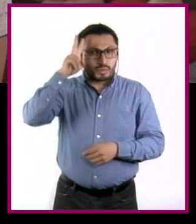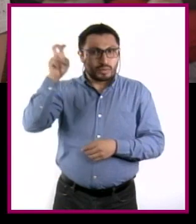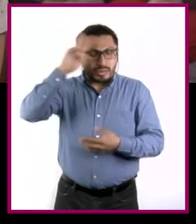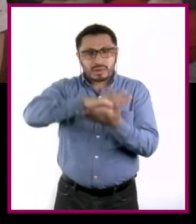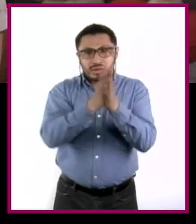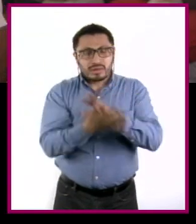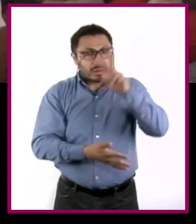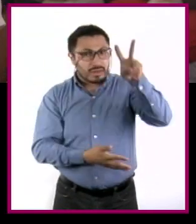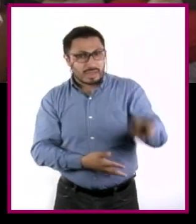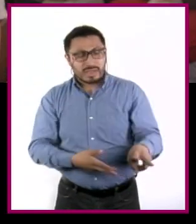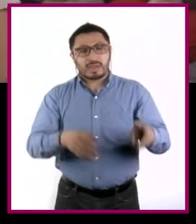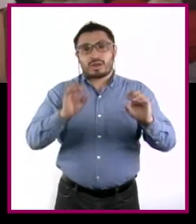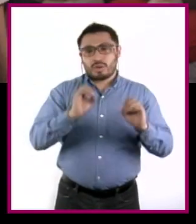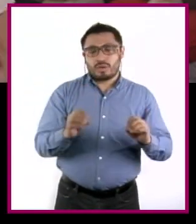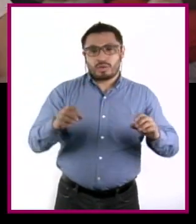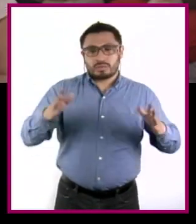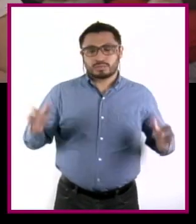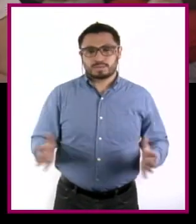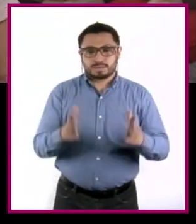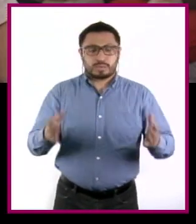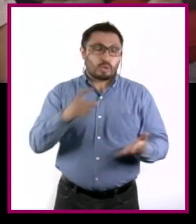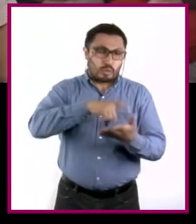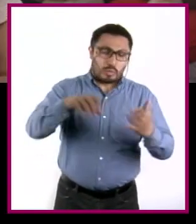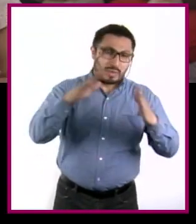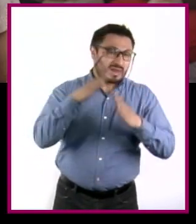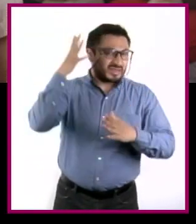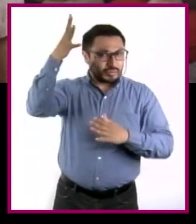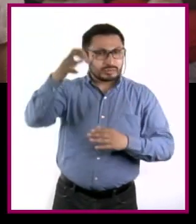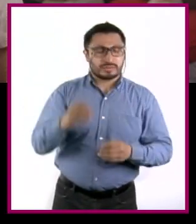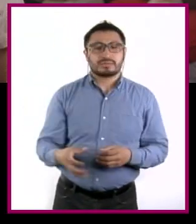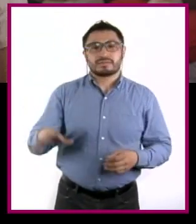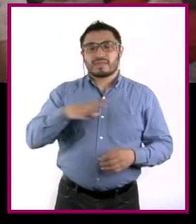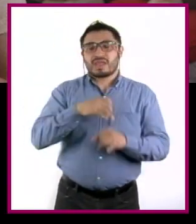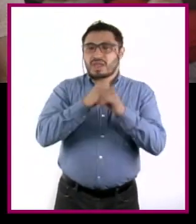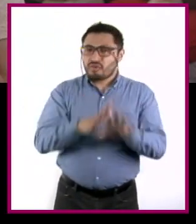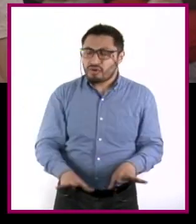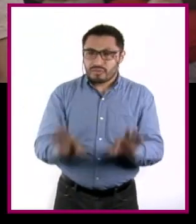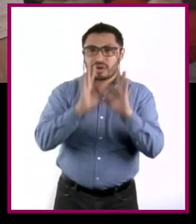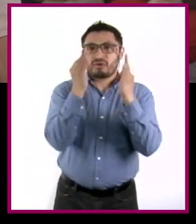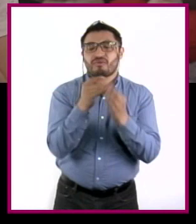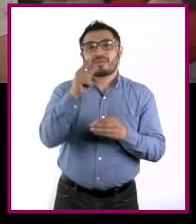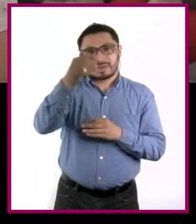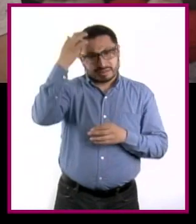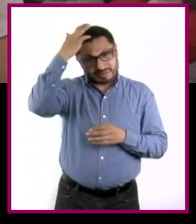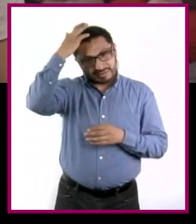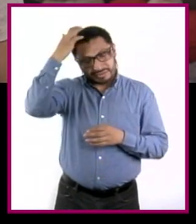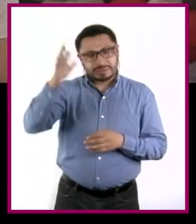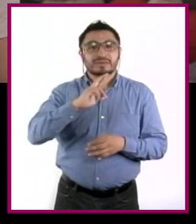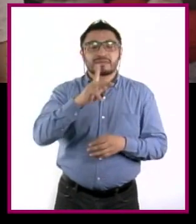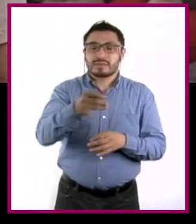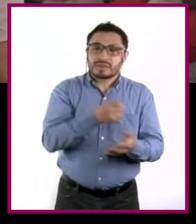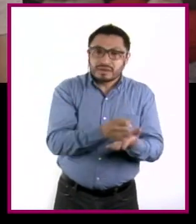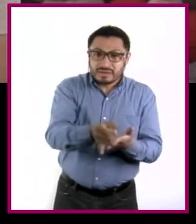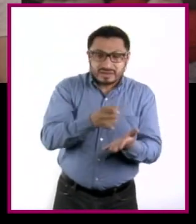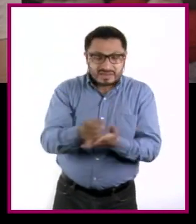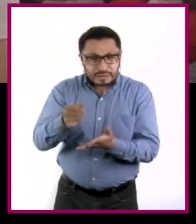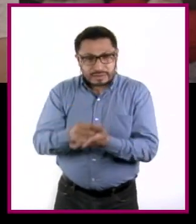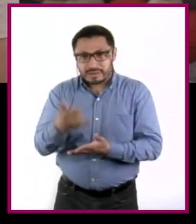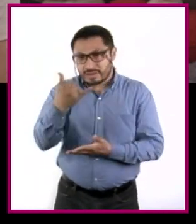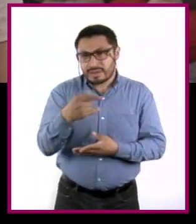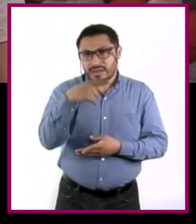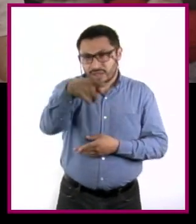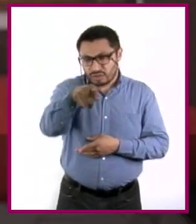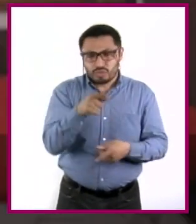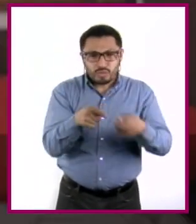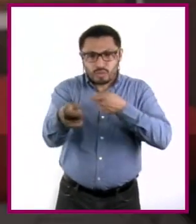o fortalecer un patrimonio. Contar con información y estrategias que te permitan tomar mejores decisiones y control de tu